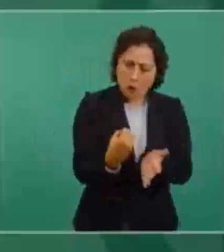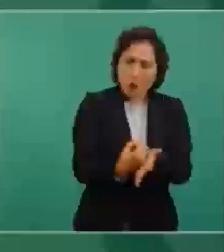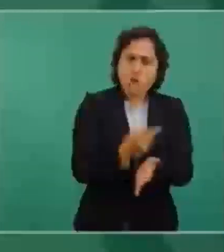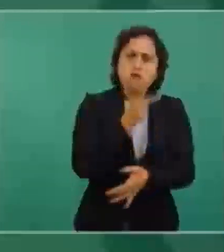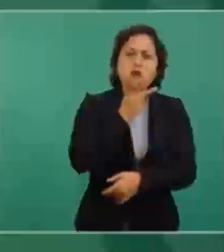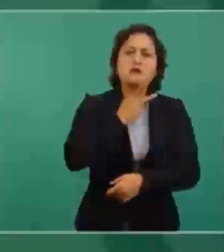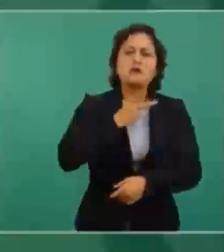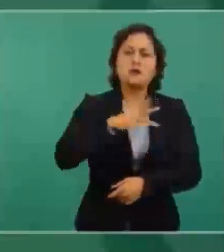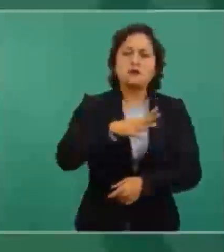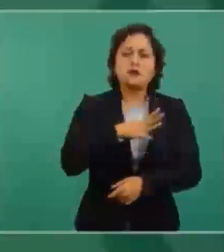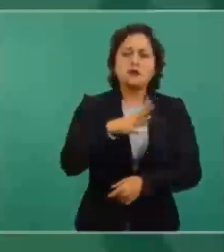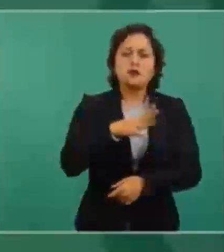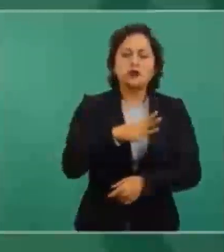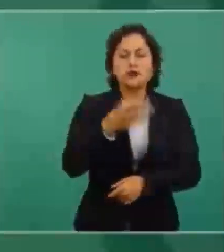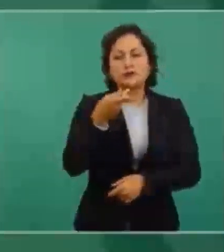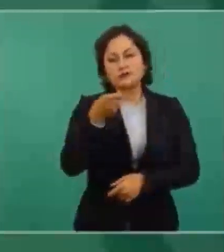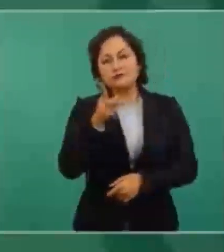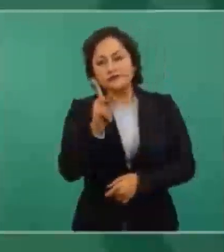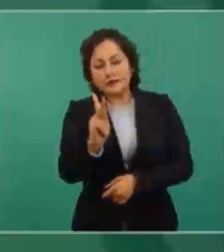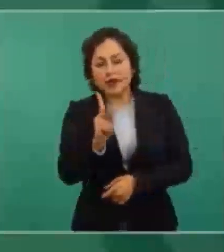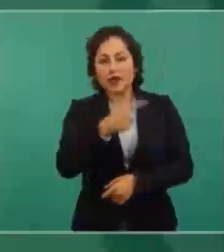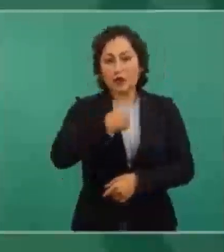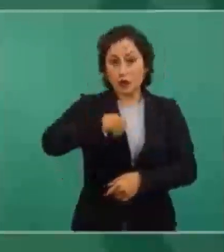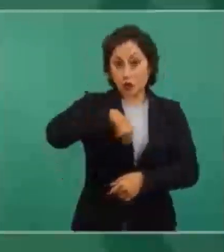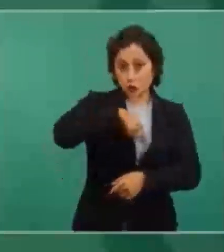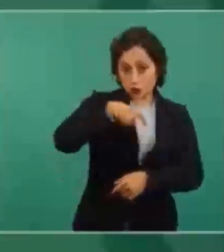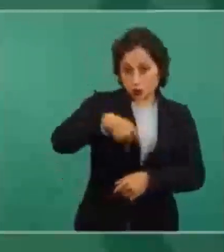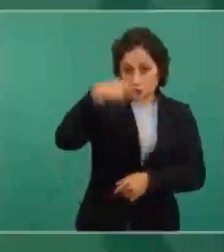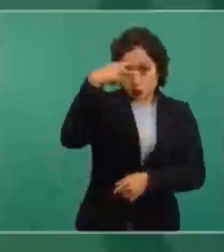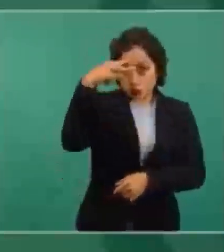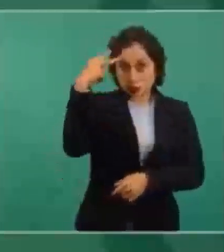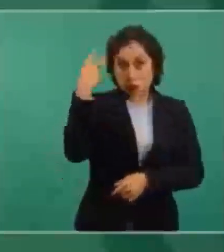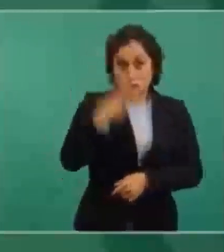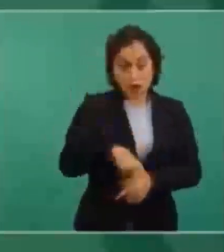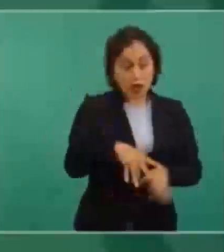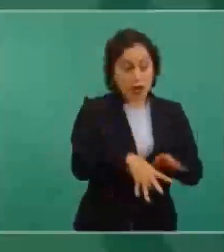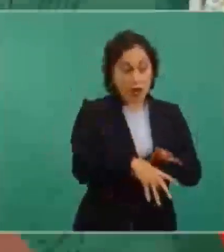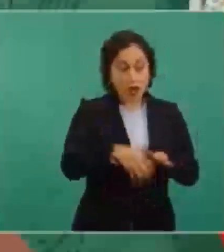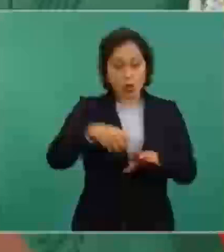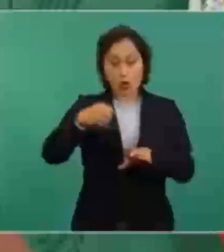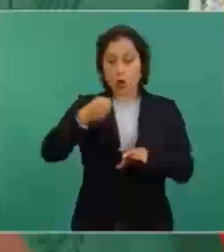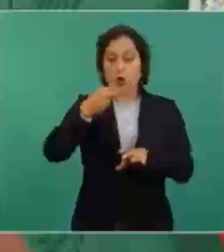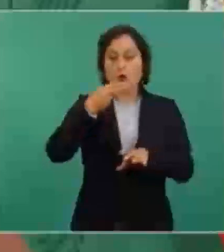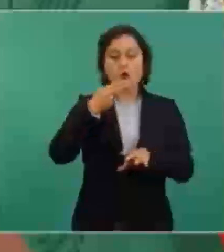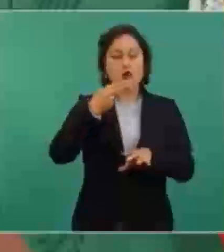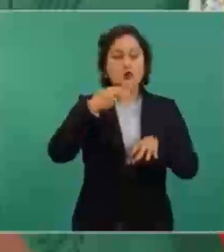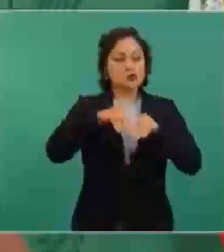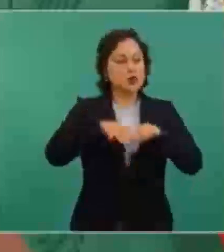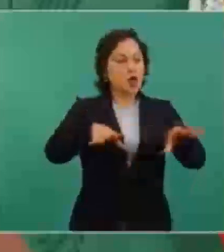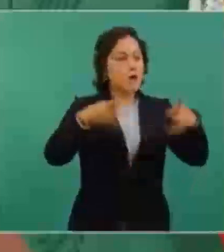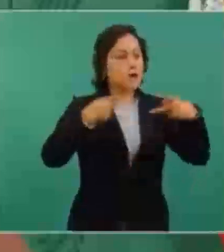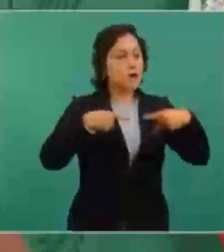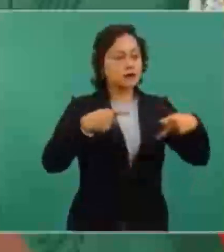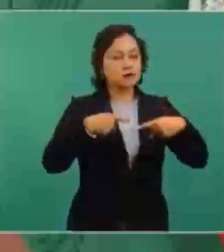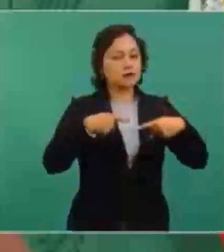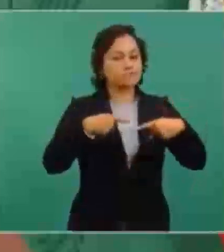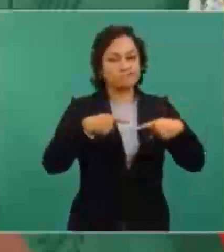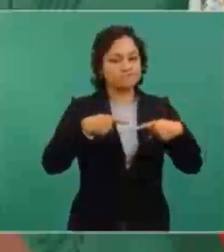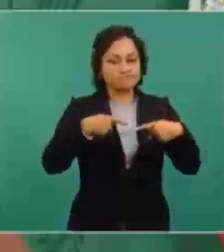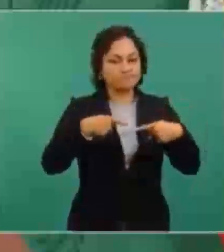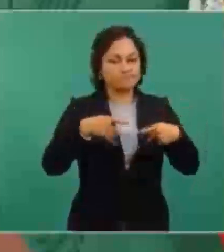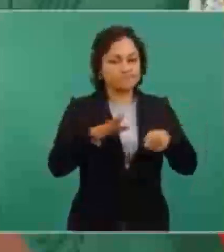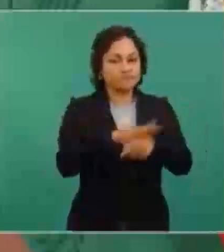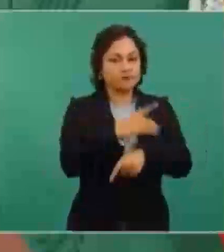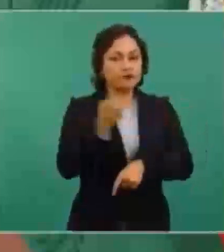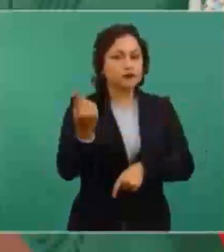pero que no lo podíamos utilizar en beneficio del pueblo, porque había que modificar